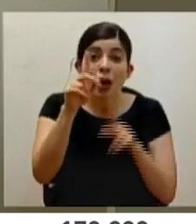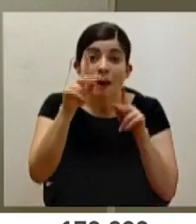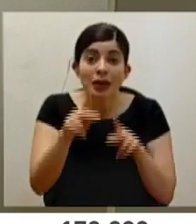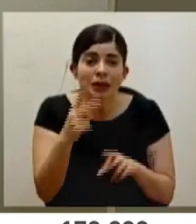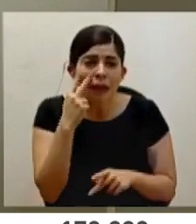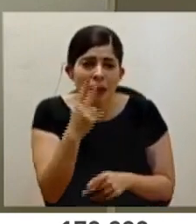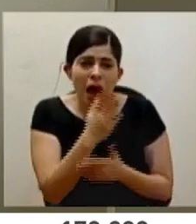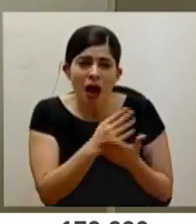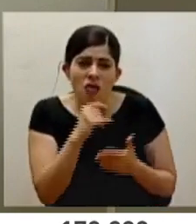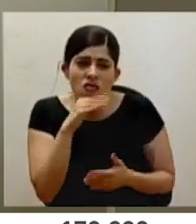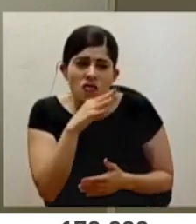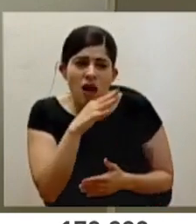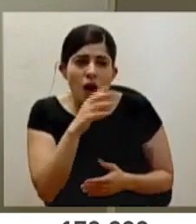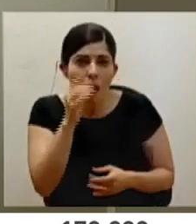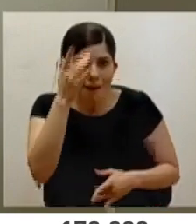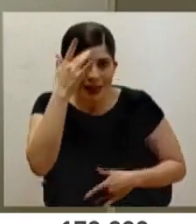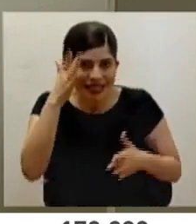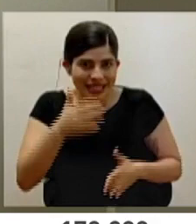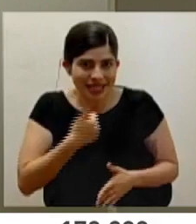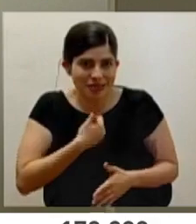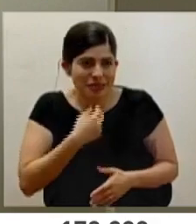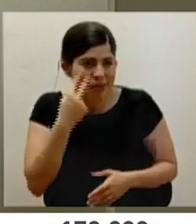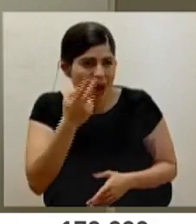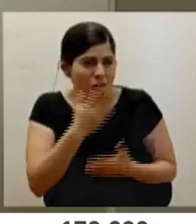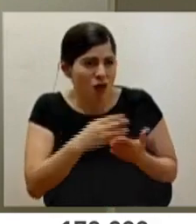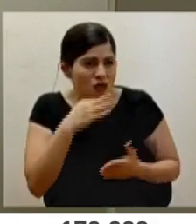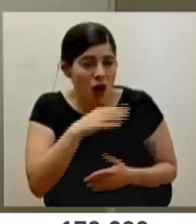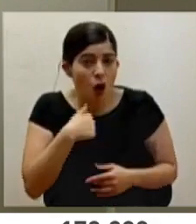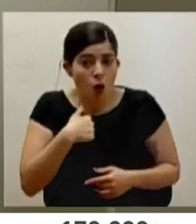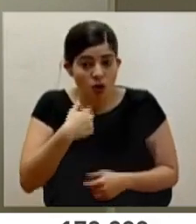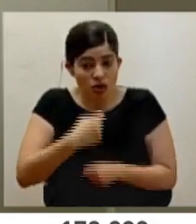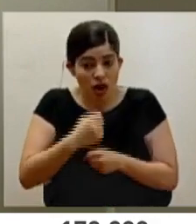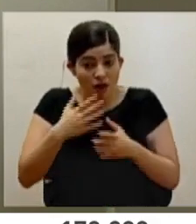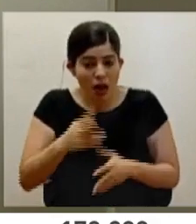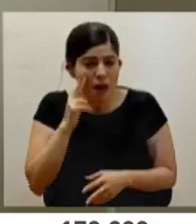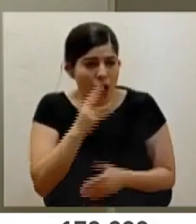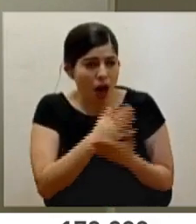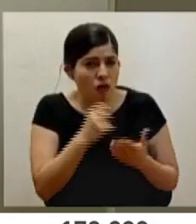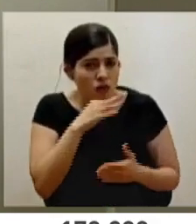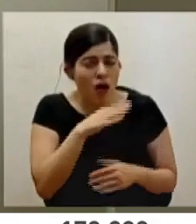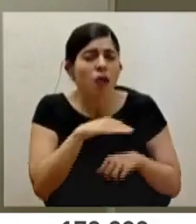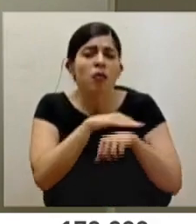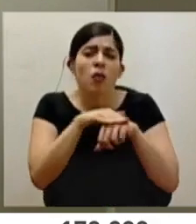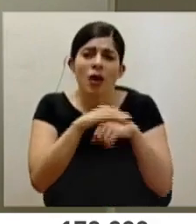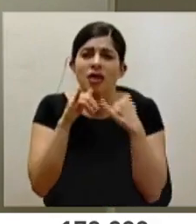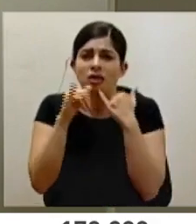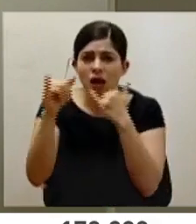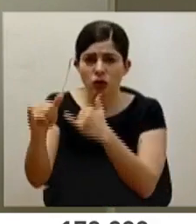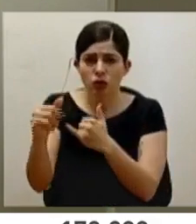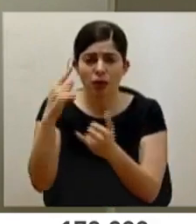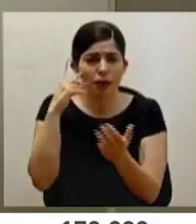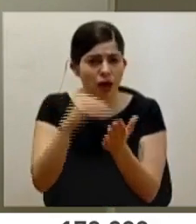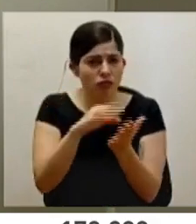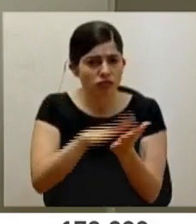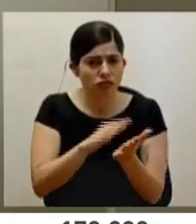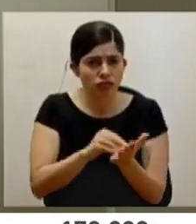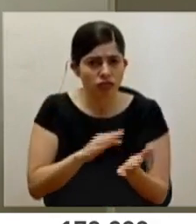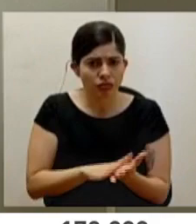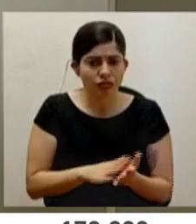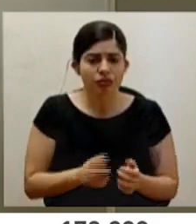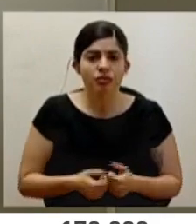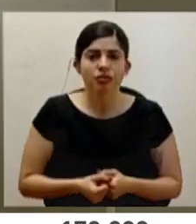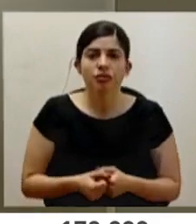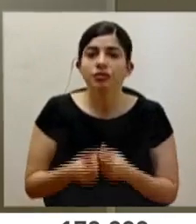algo irregular, algún paciente ve algo irregular o algún funcionario ve algo irregular, por favor, denúncelo para tomar las medidas que correspondan inmediatamente.